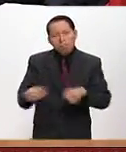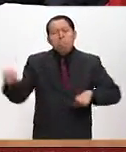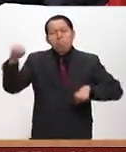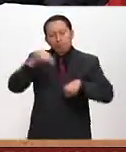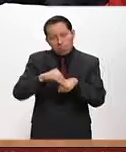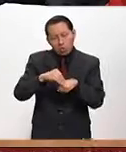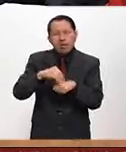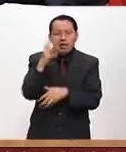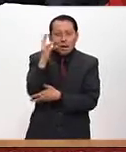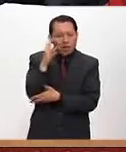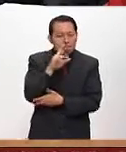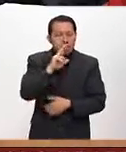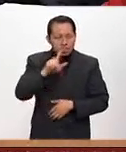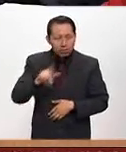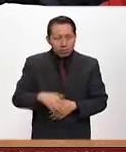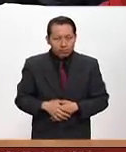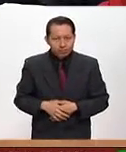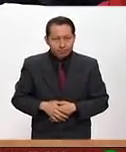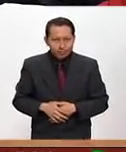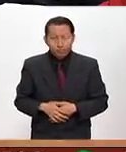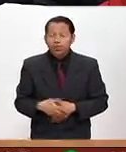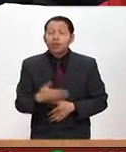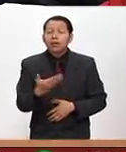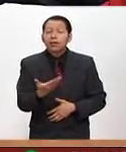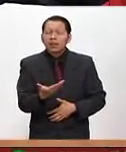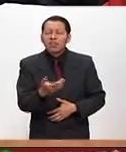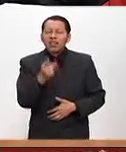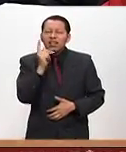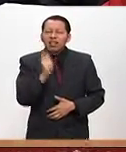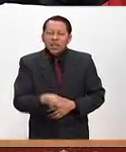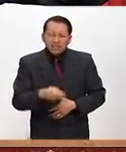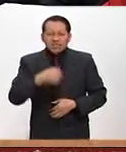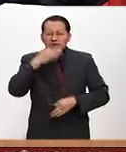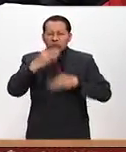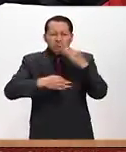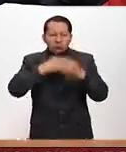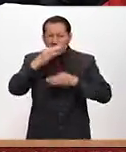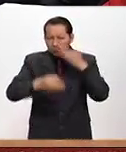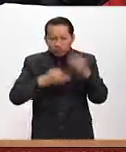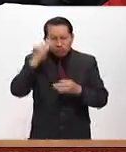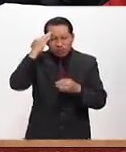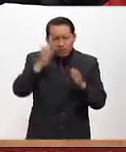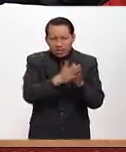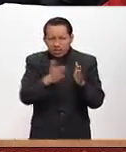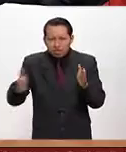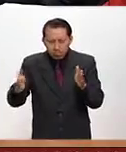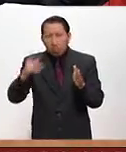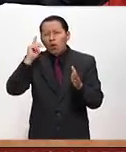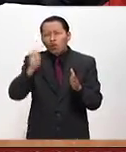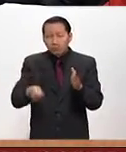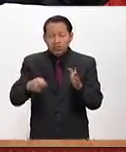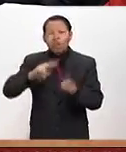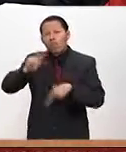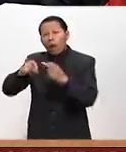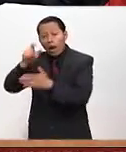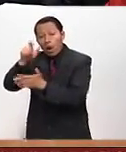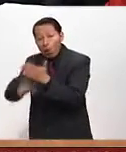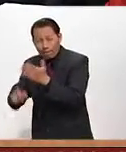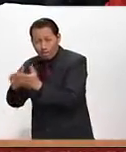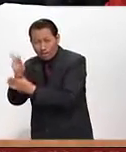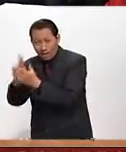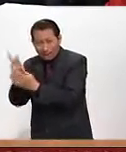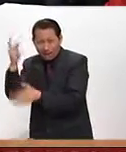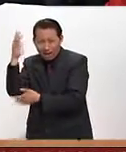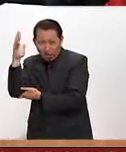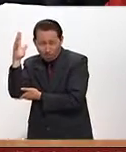Claro. Ahora, esta jornada, ¿qué significa? ¿Que uno pueda ir a comprar su árbol y lo plante donde sea? ¿O va a haber